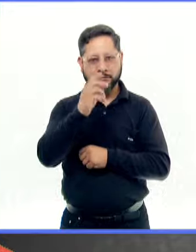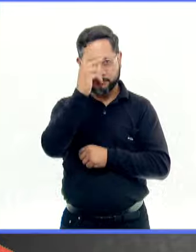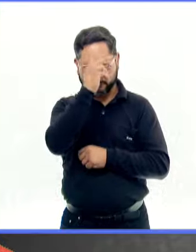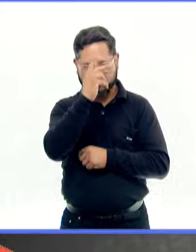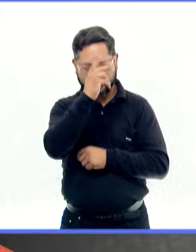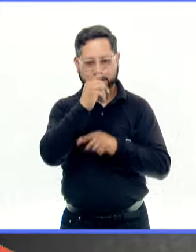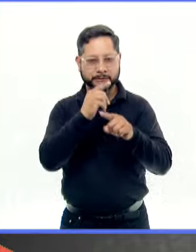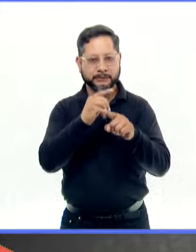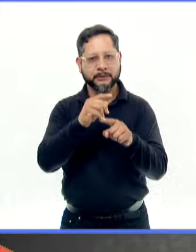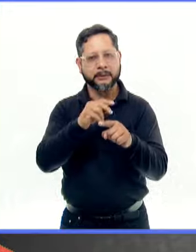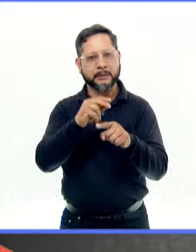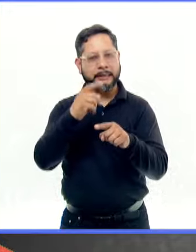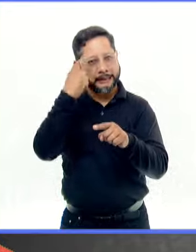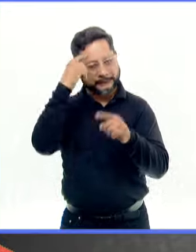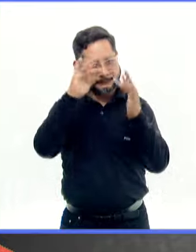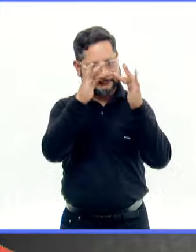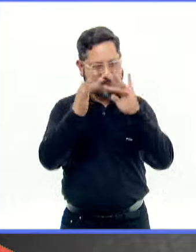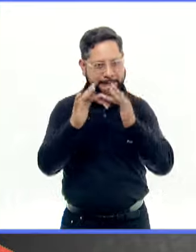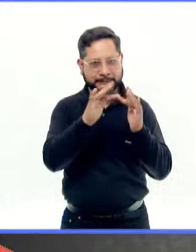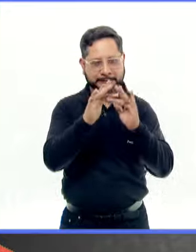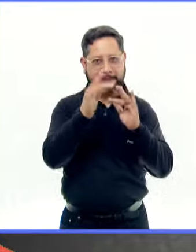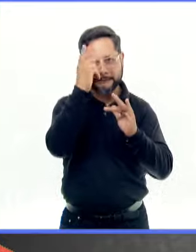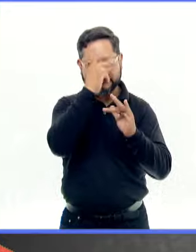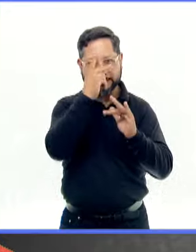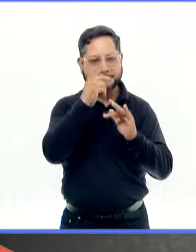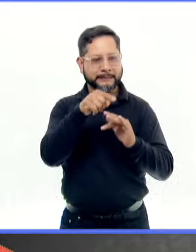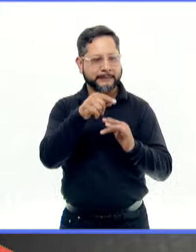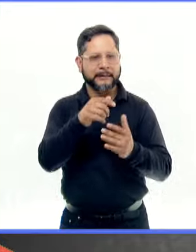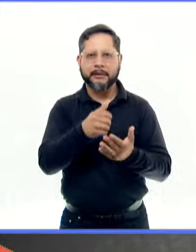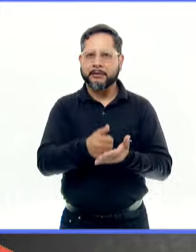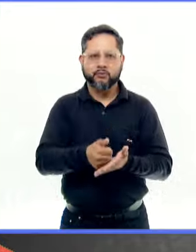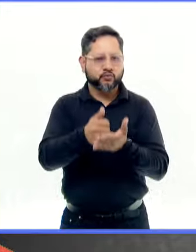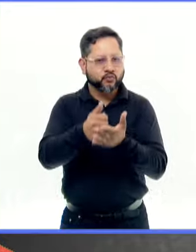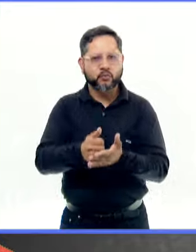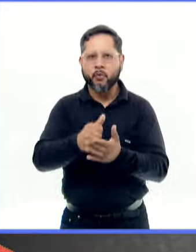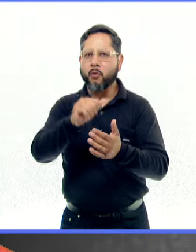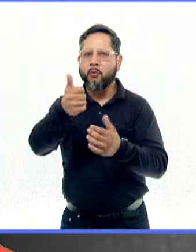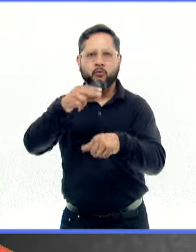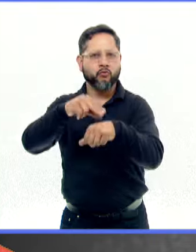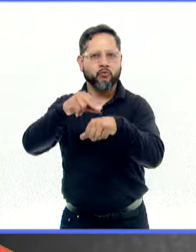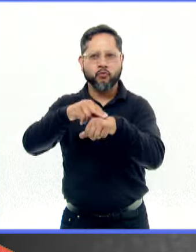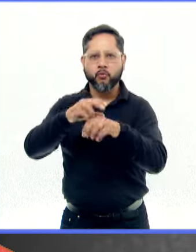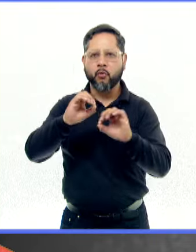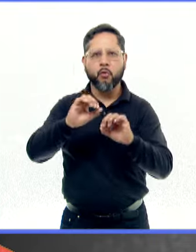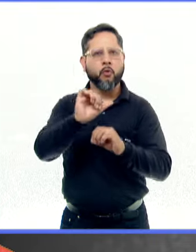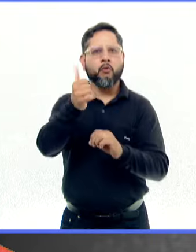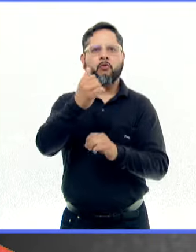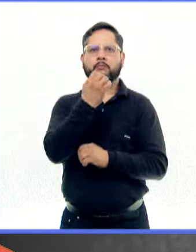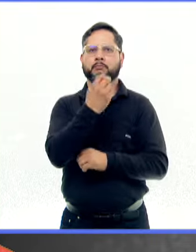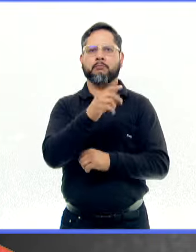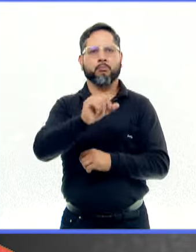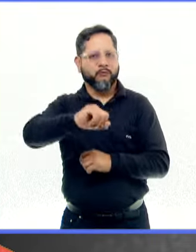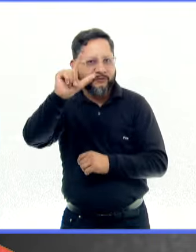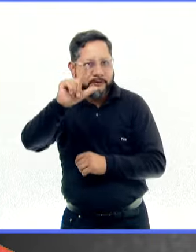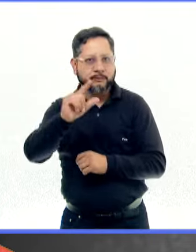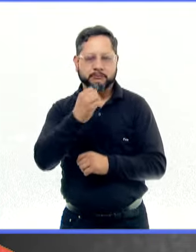el neurólogo pediatra y ya de ahí empezamos a entrar otros profesionales de las ciencias del comportamiento. ¿Y en cuanto a los tratamientos?